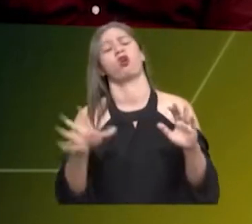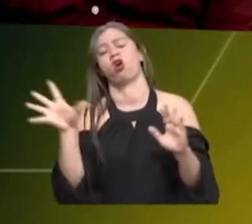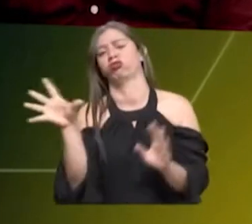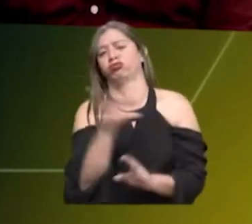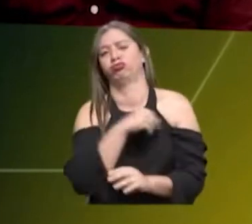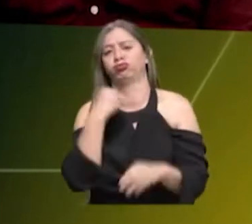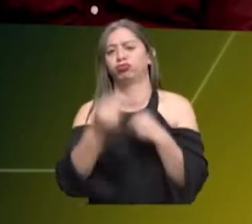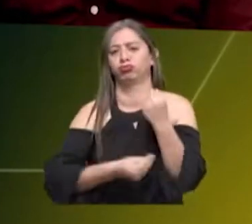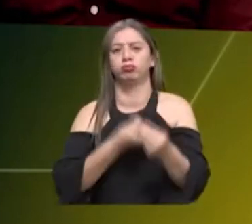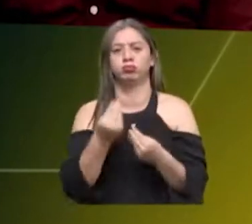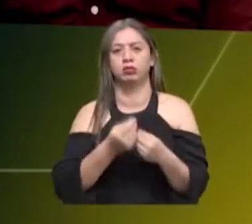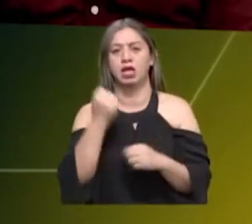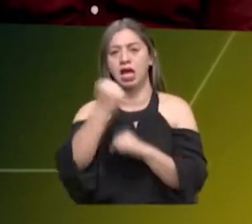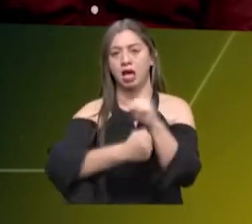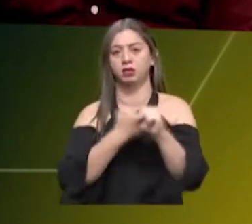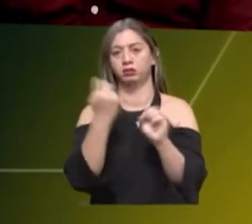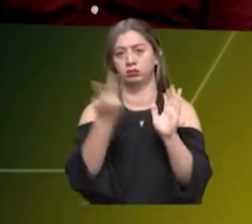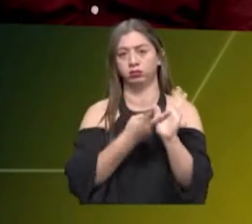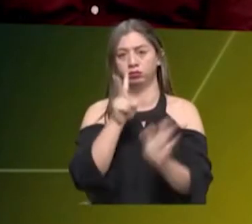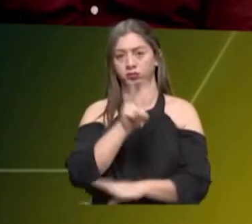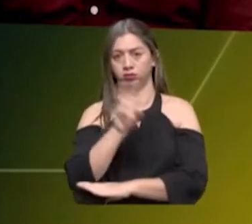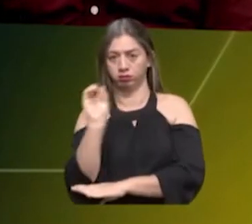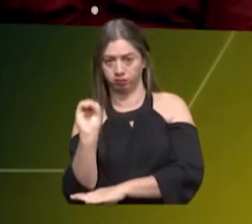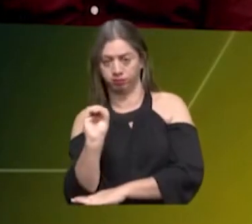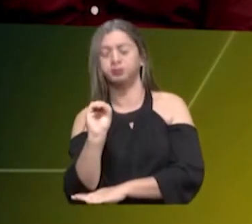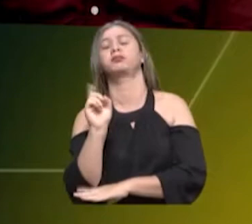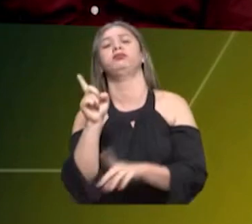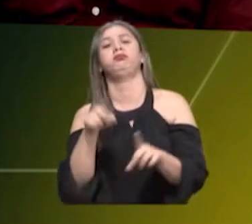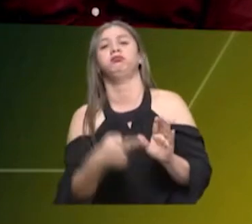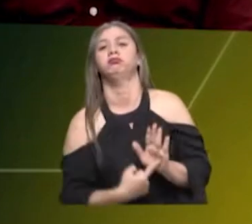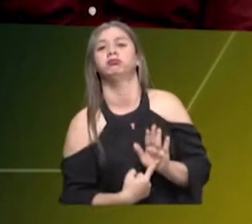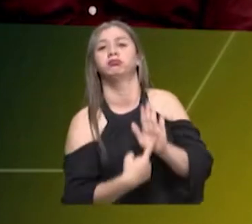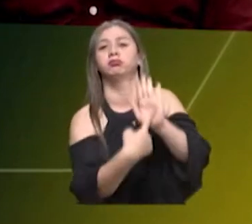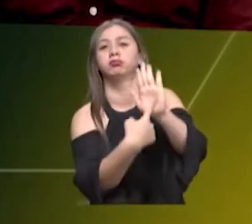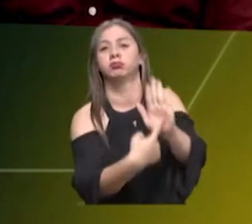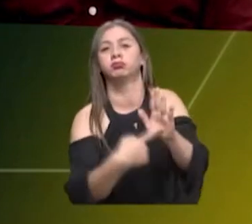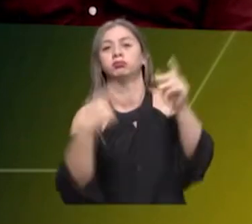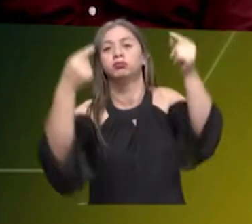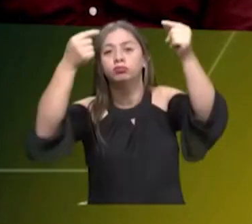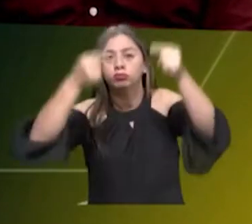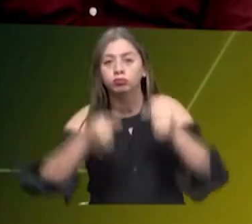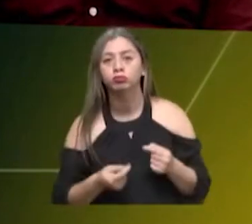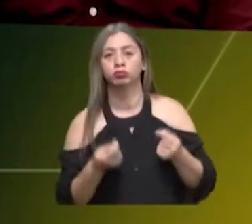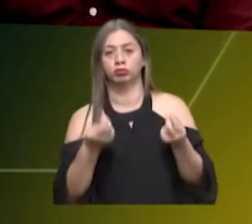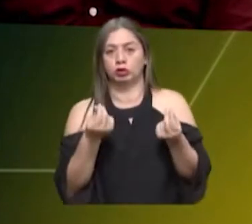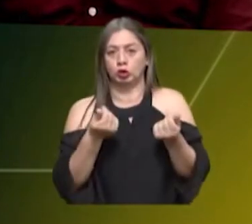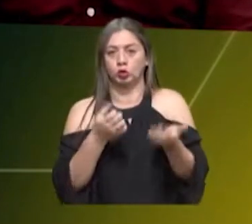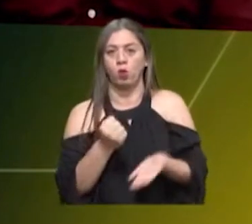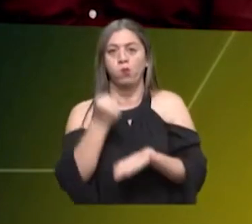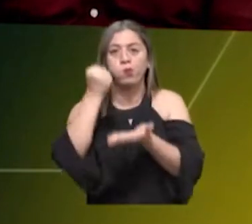lo realizado durante la vigencia de 2020. También se les van a presentar los estados financieros y